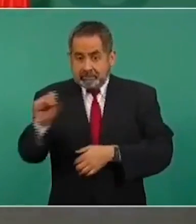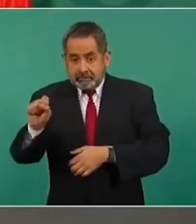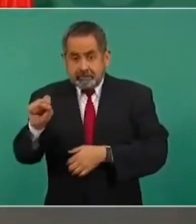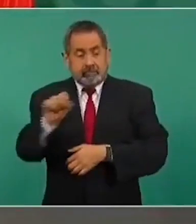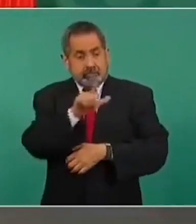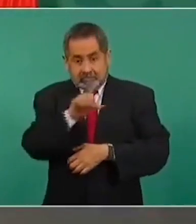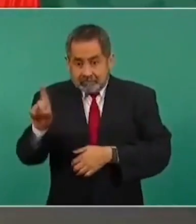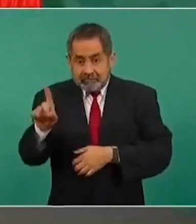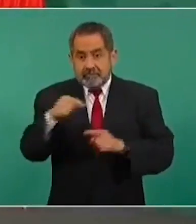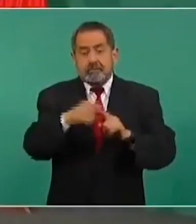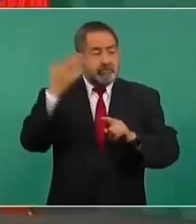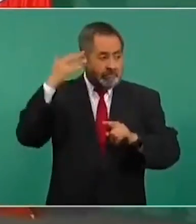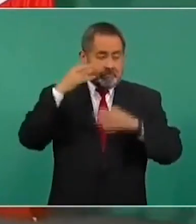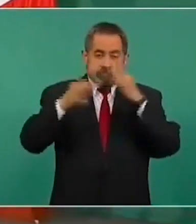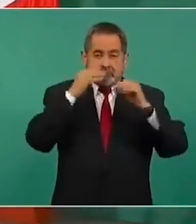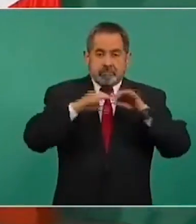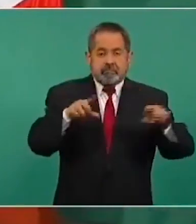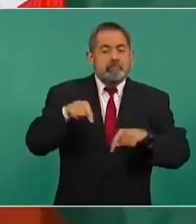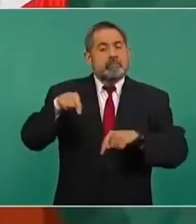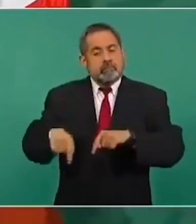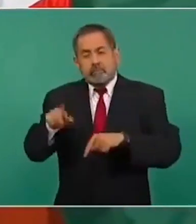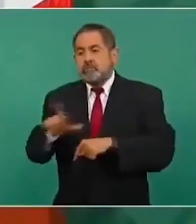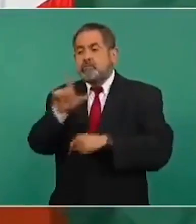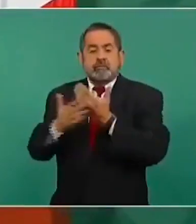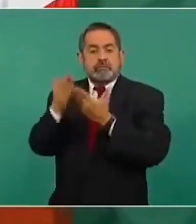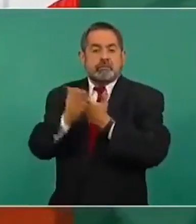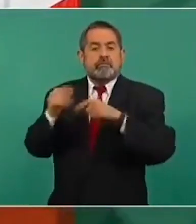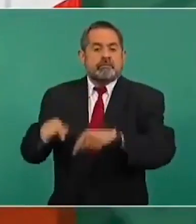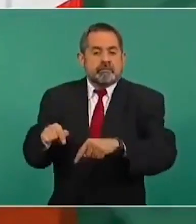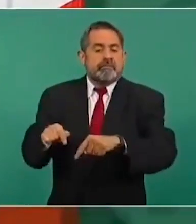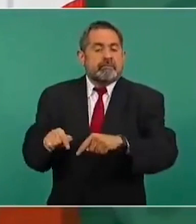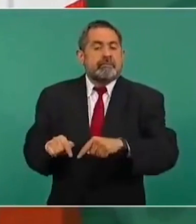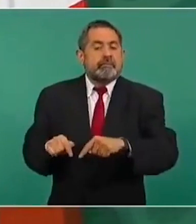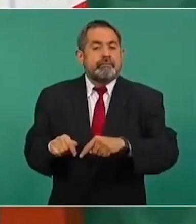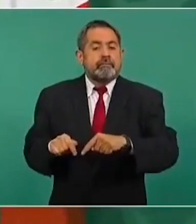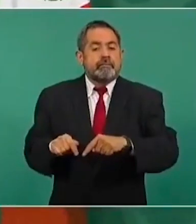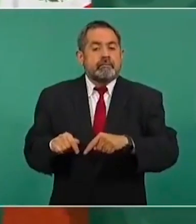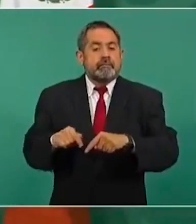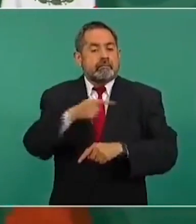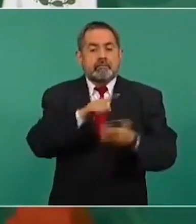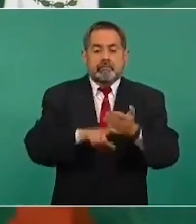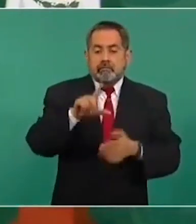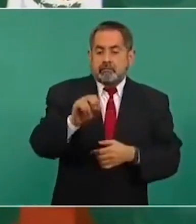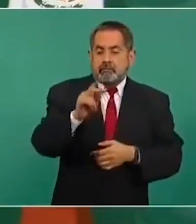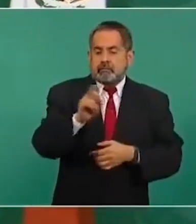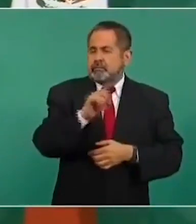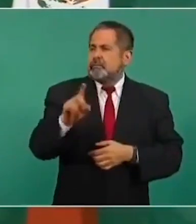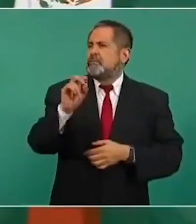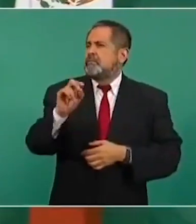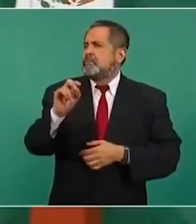Y el lunes en la mañana, López Dóriga, no,